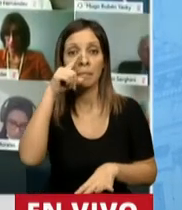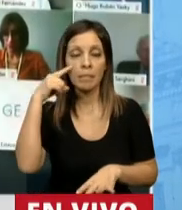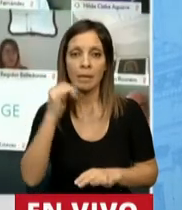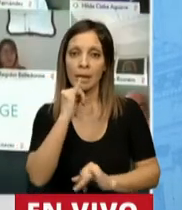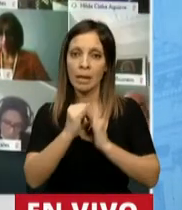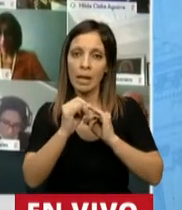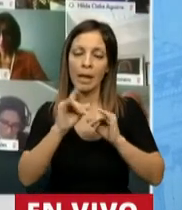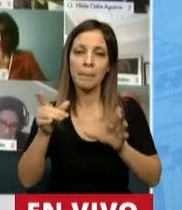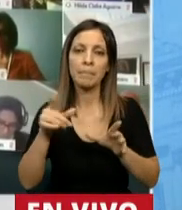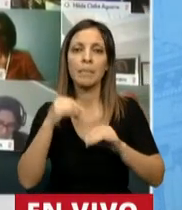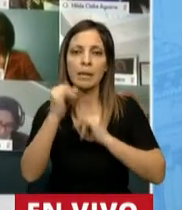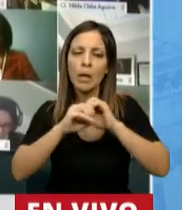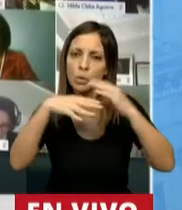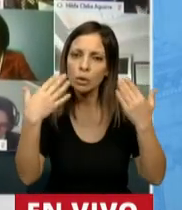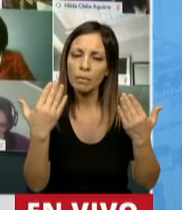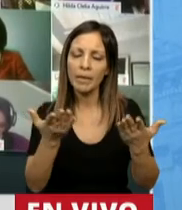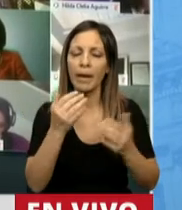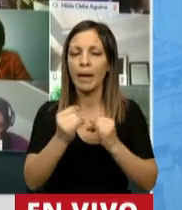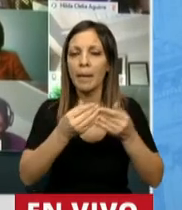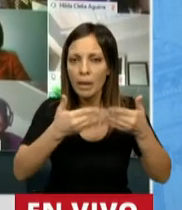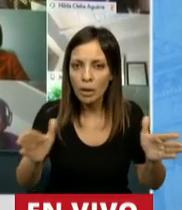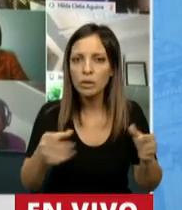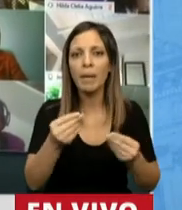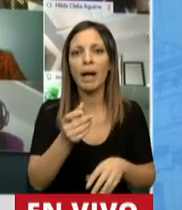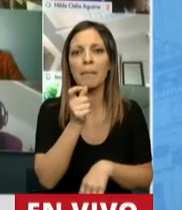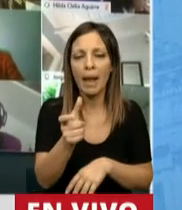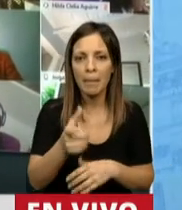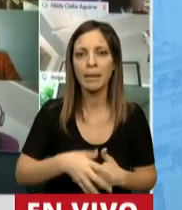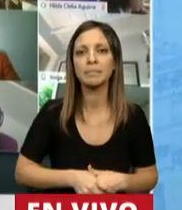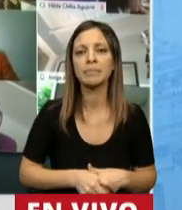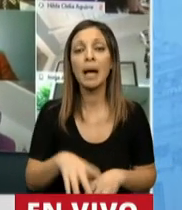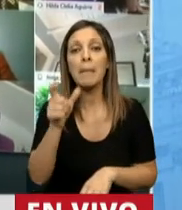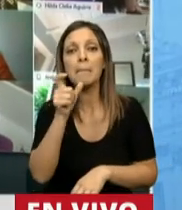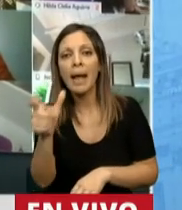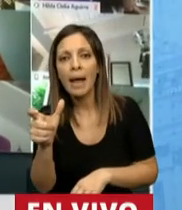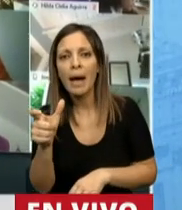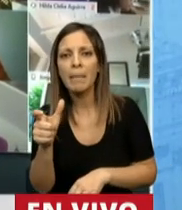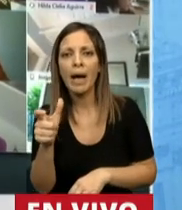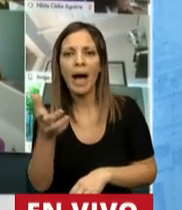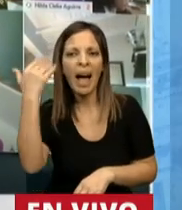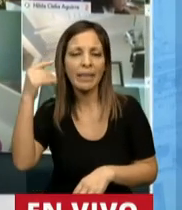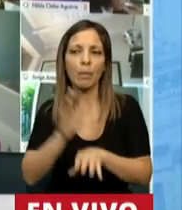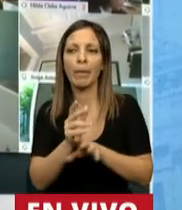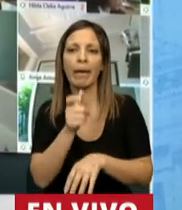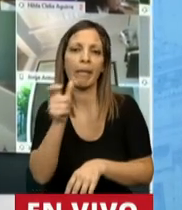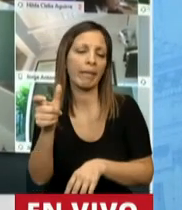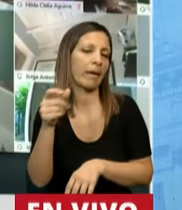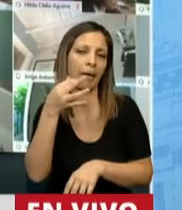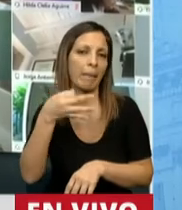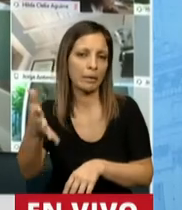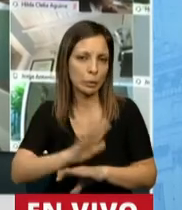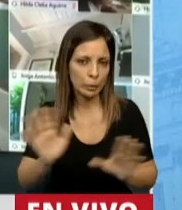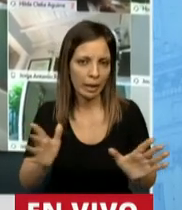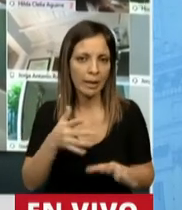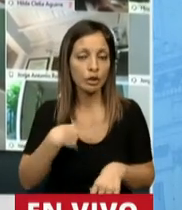inauguración, en el exterior de sesiones, dijo que venía a honrar el valor de la palabra. La palabra venía muy devaluada en la Argentina. Quiero destacar una